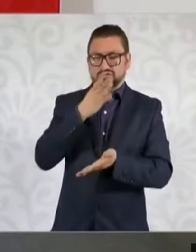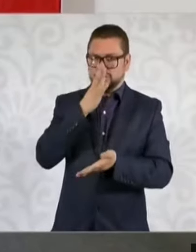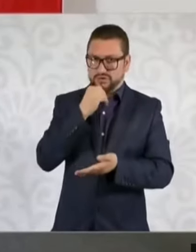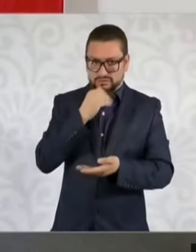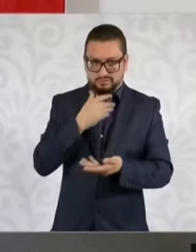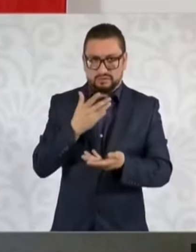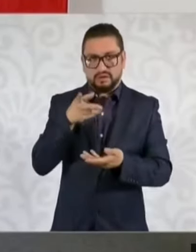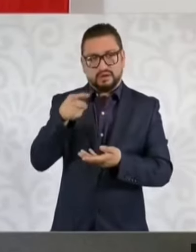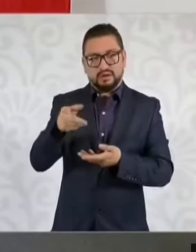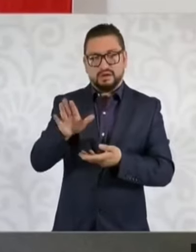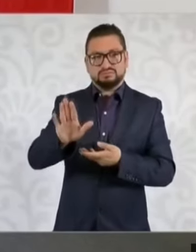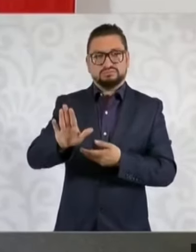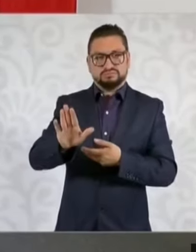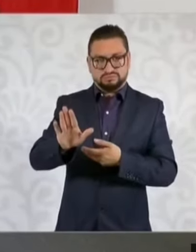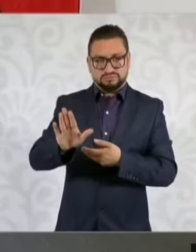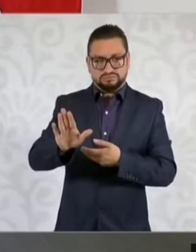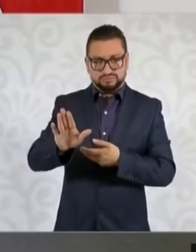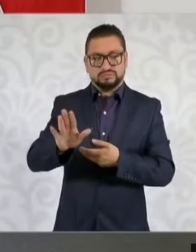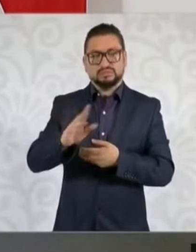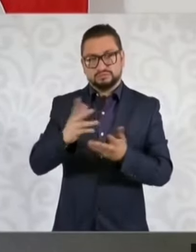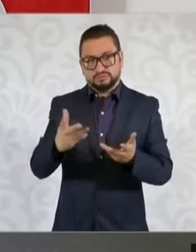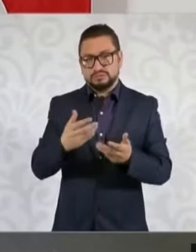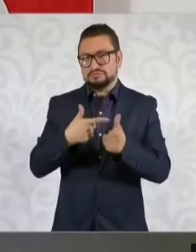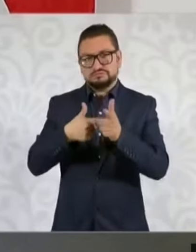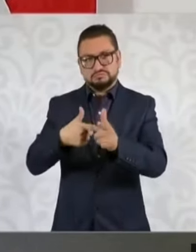se mantiene lo mismo.